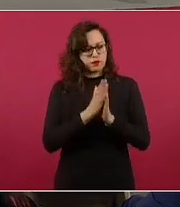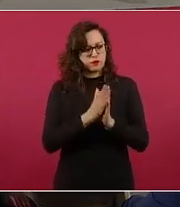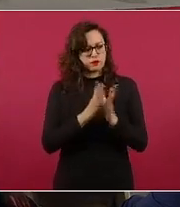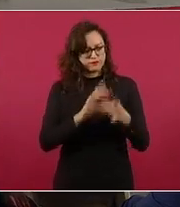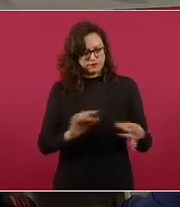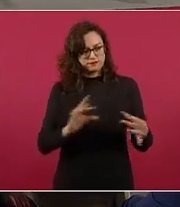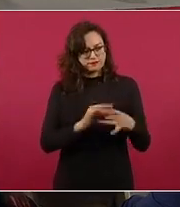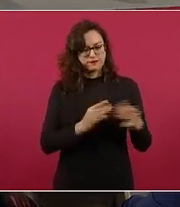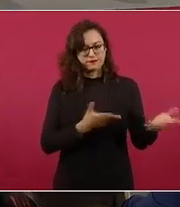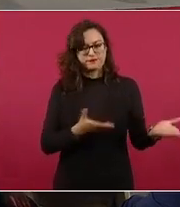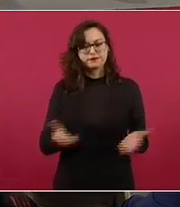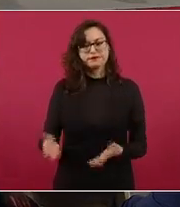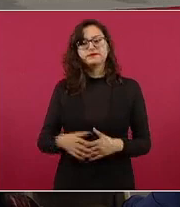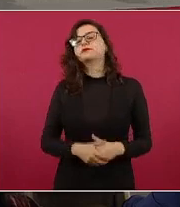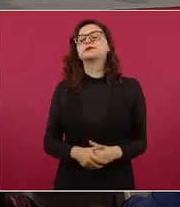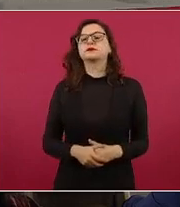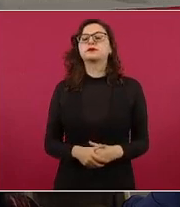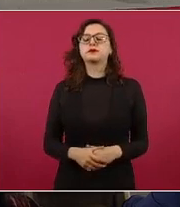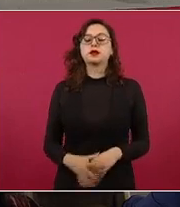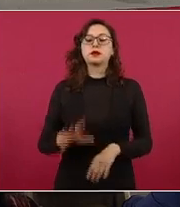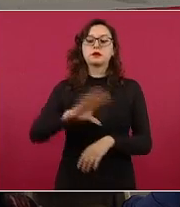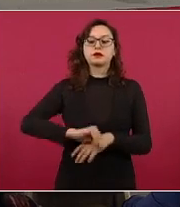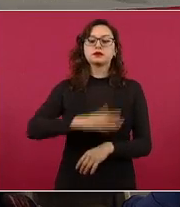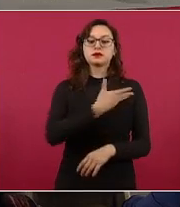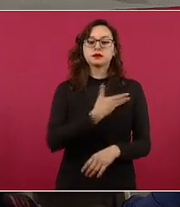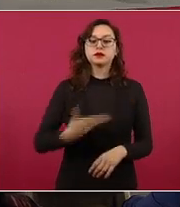Con su permiso, con su permiso, presidente.